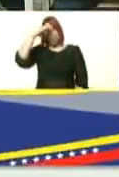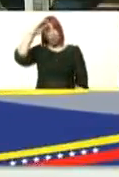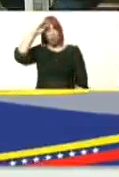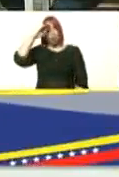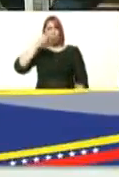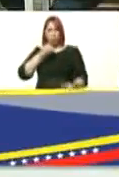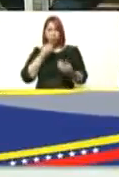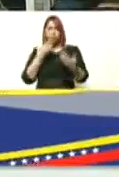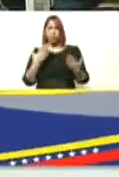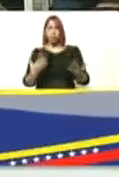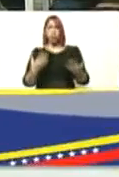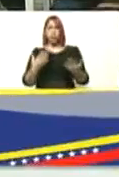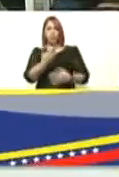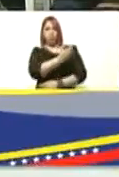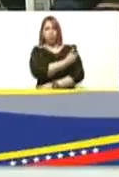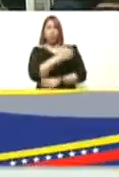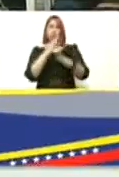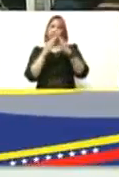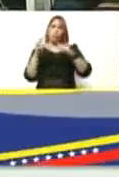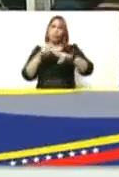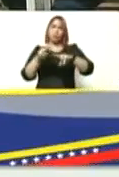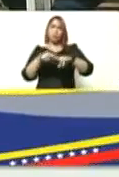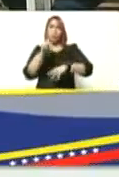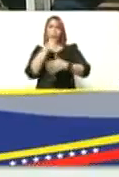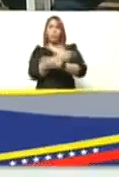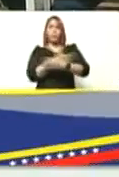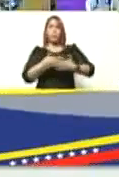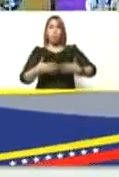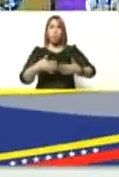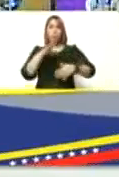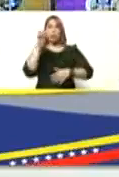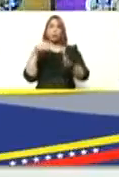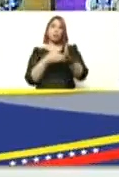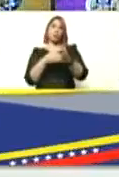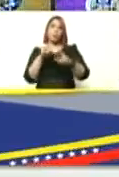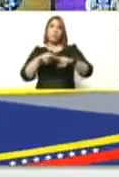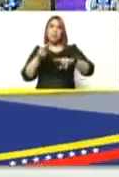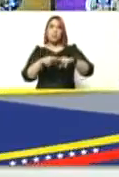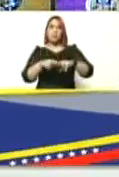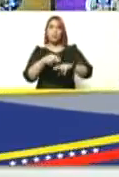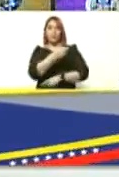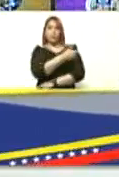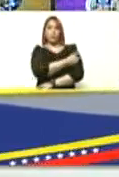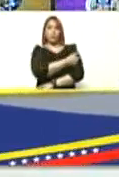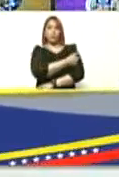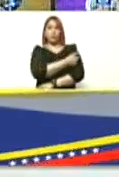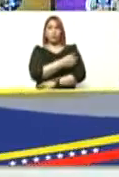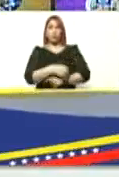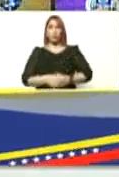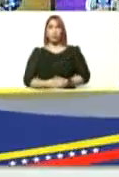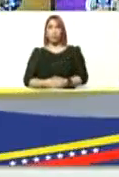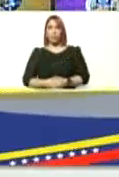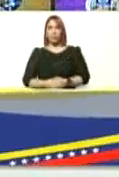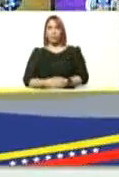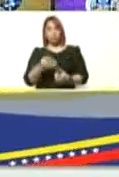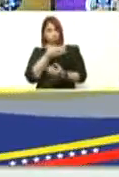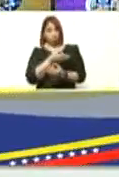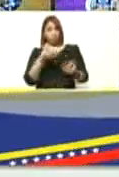vacunaron a todos sus niños un millón cuatrocientos mil niños cubanos vacunados con la DALA perfecto